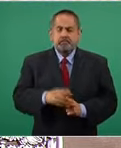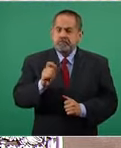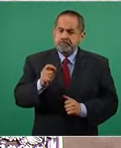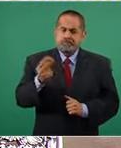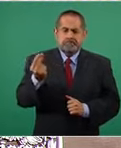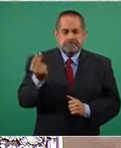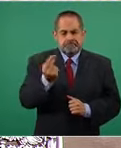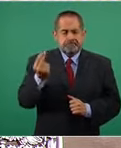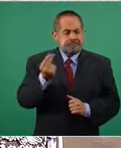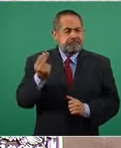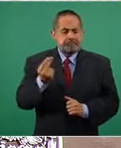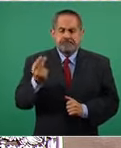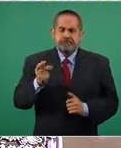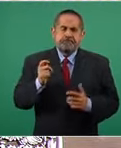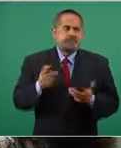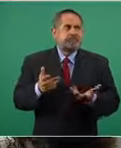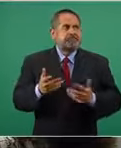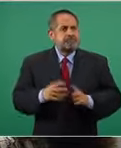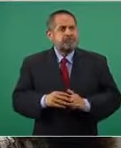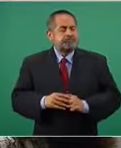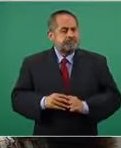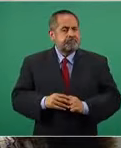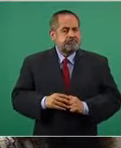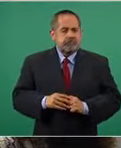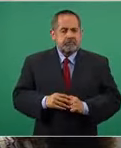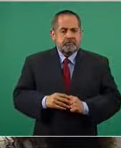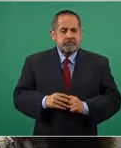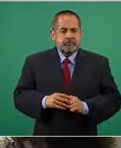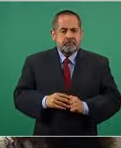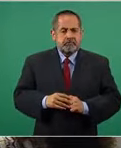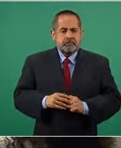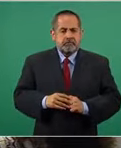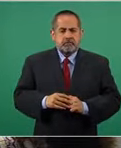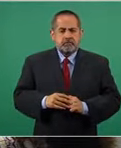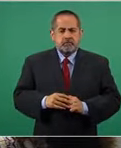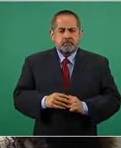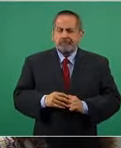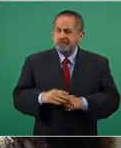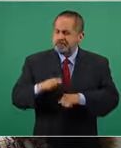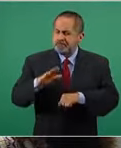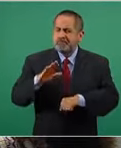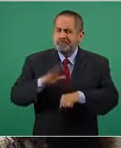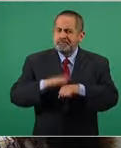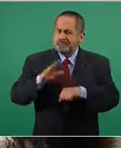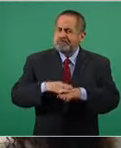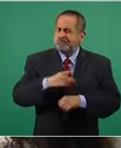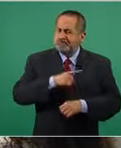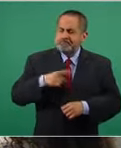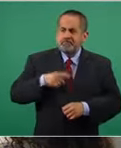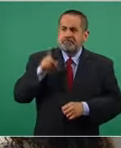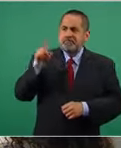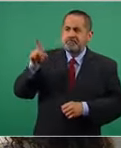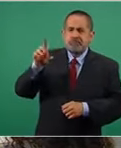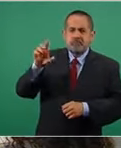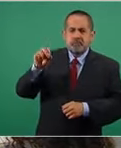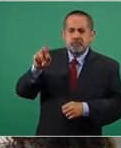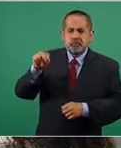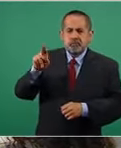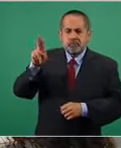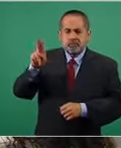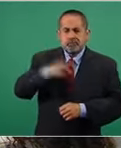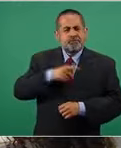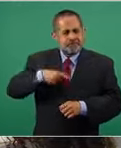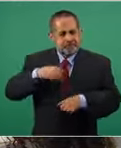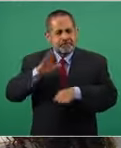el que intervenga más la ONU para